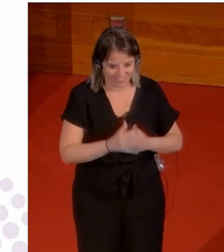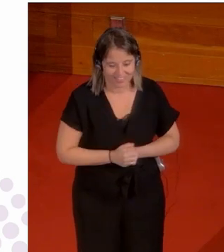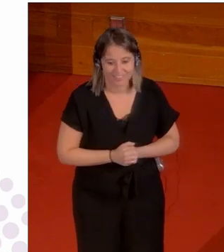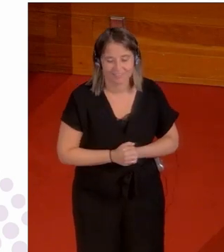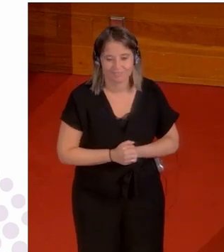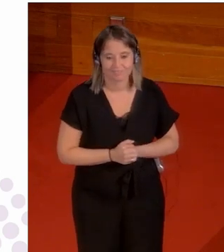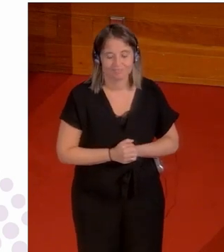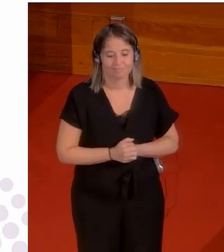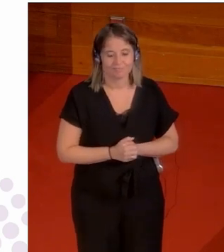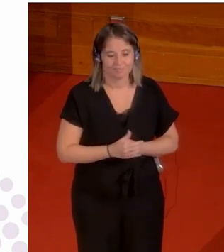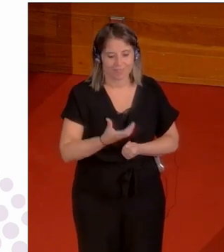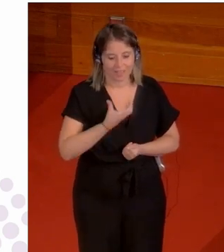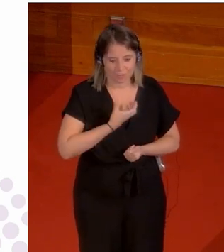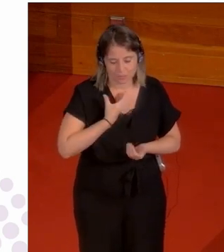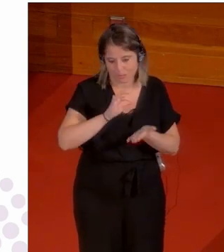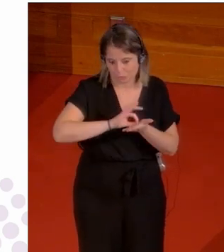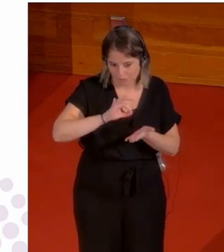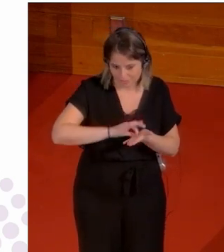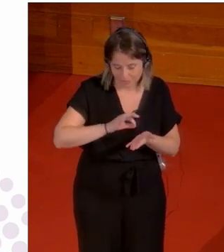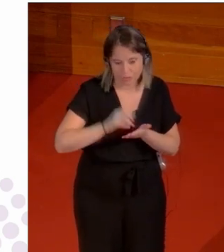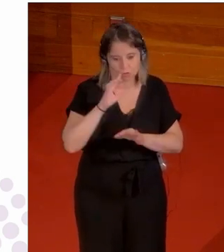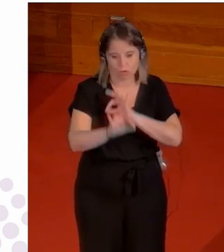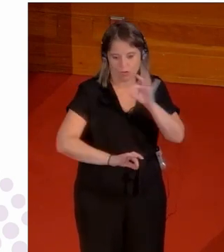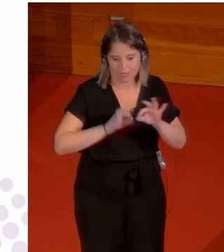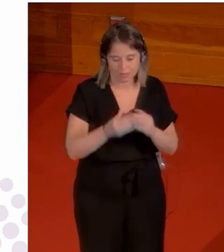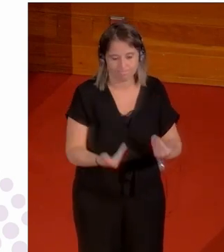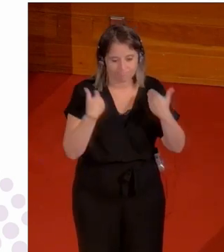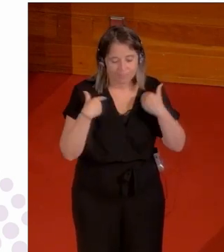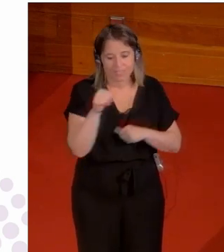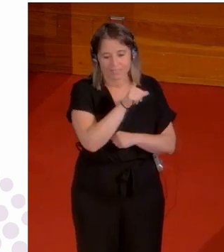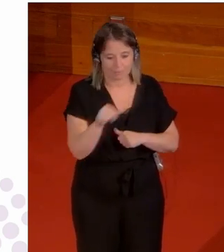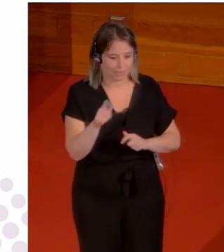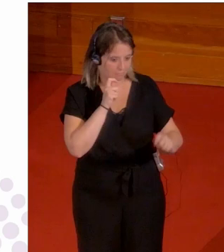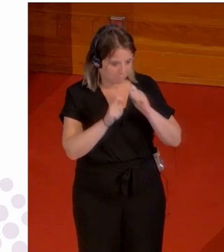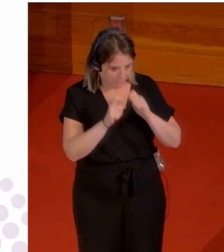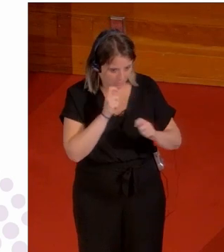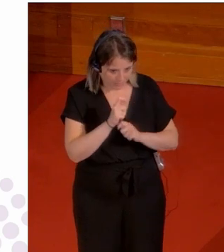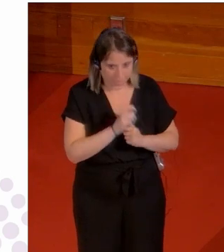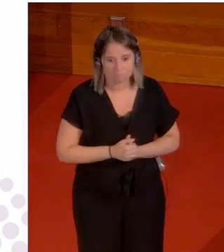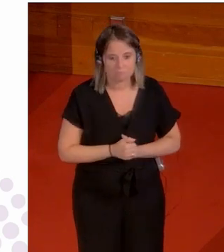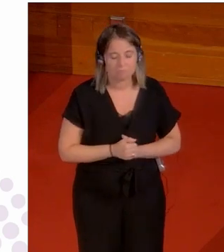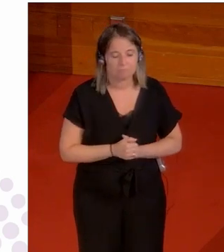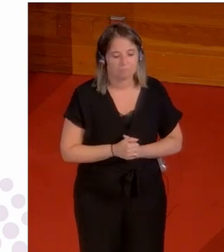Gasteizko Udaletxeko Kulturservitzoak antolatutako kasetaritza bertatik bertara jardunaldietara.